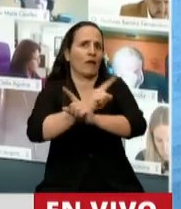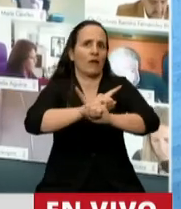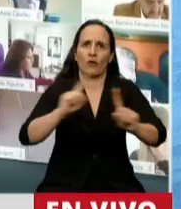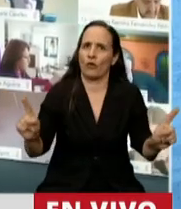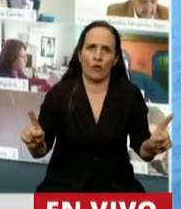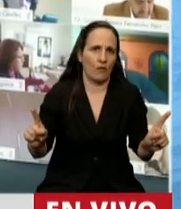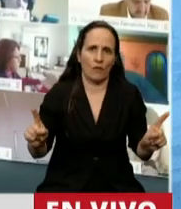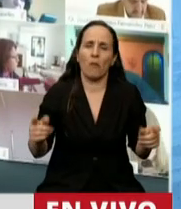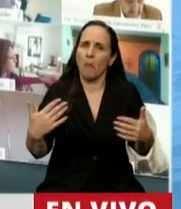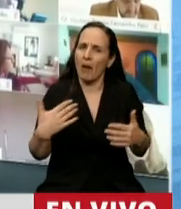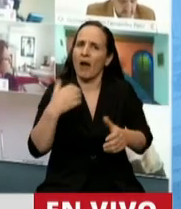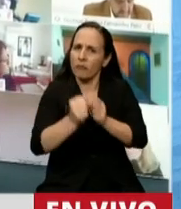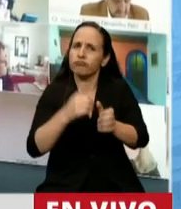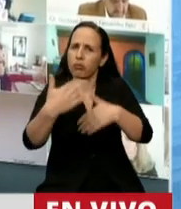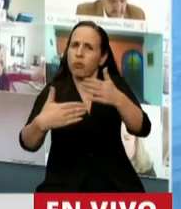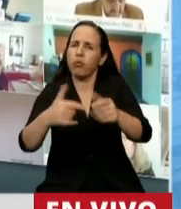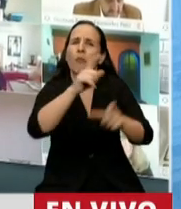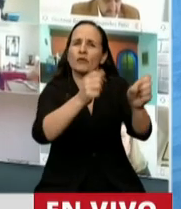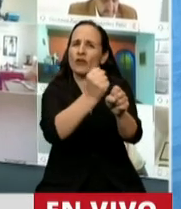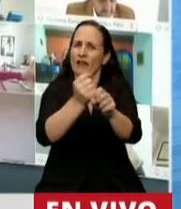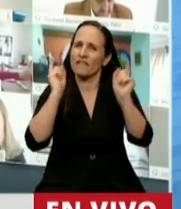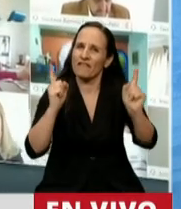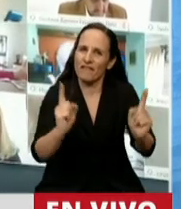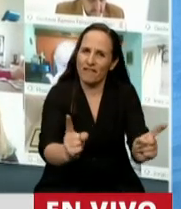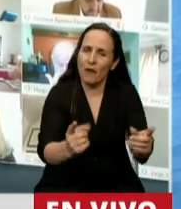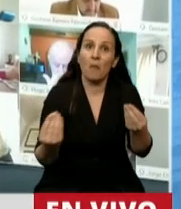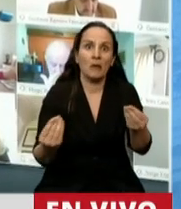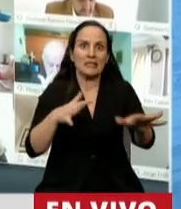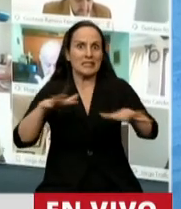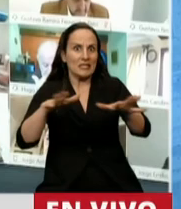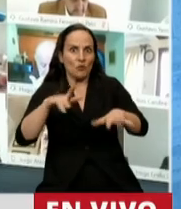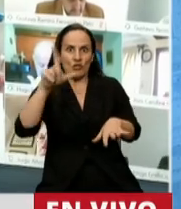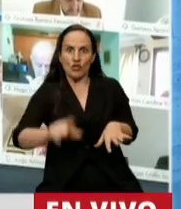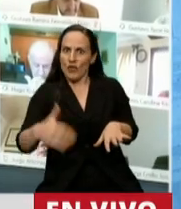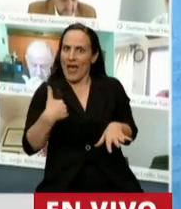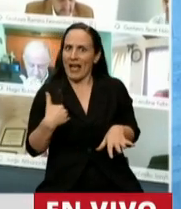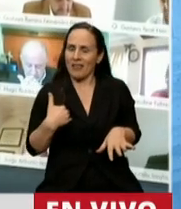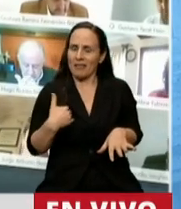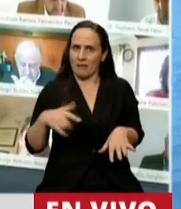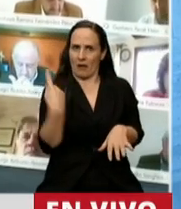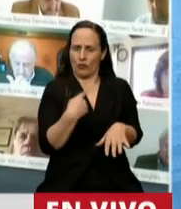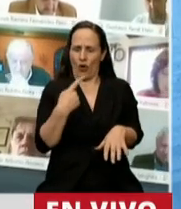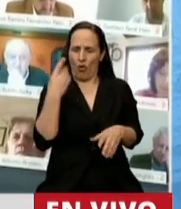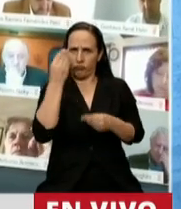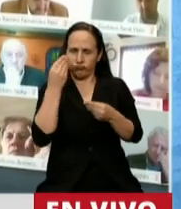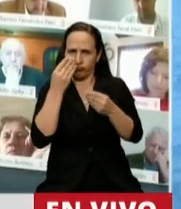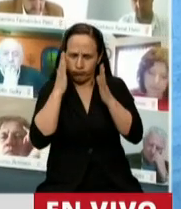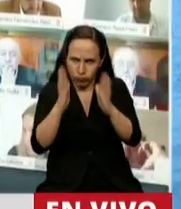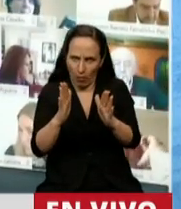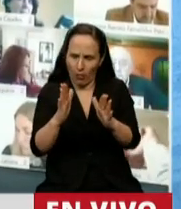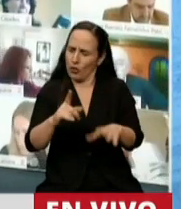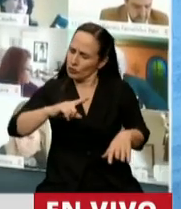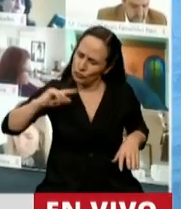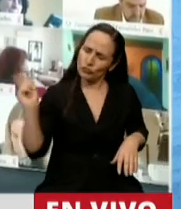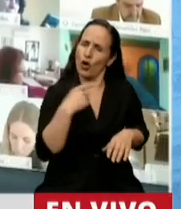produciendo y generando trabajo. Porque la realidad del país, señor Presidente, nos importa a todos y todos debemos